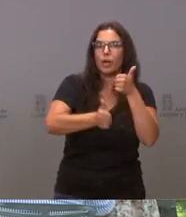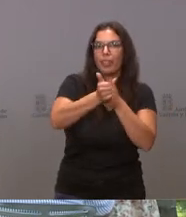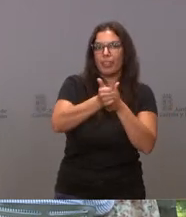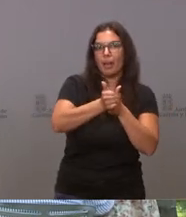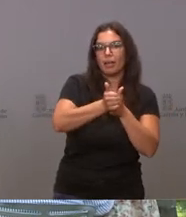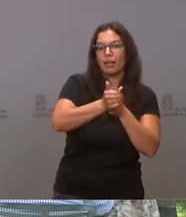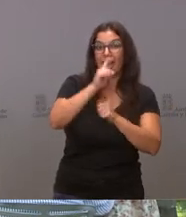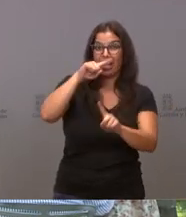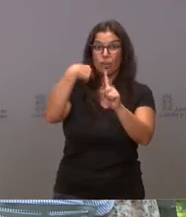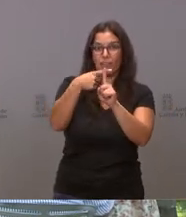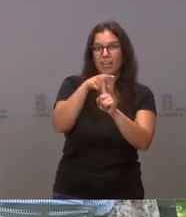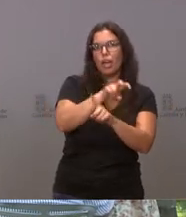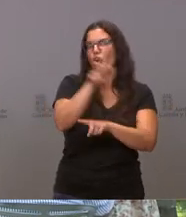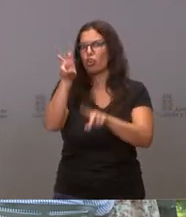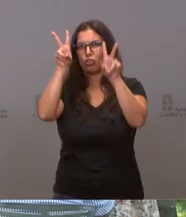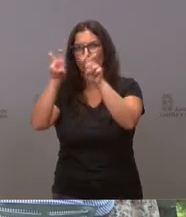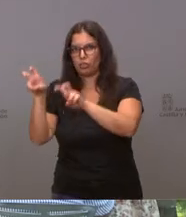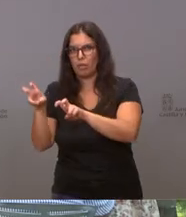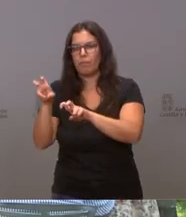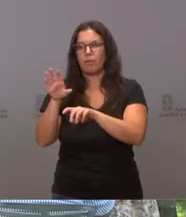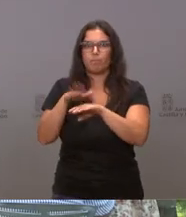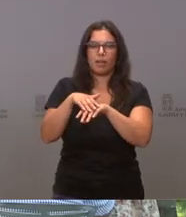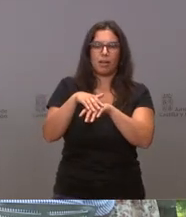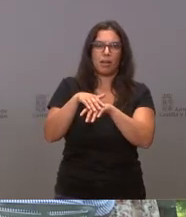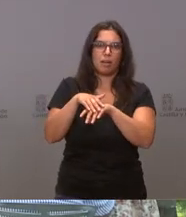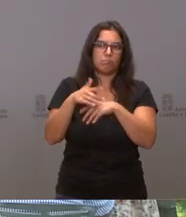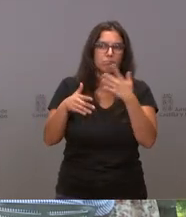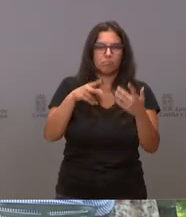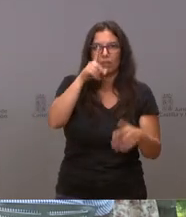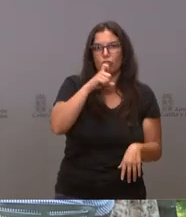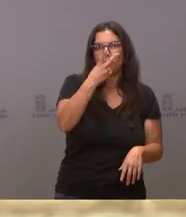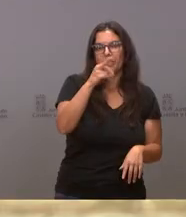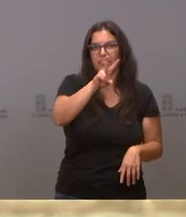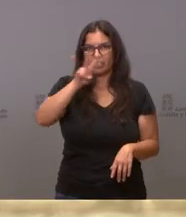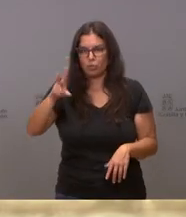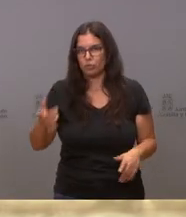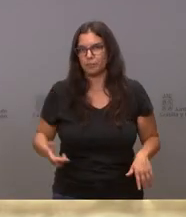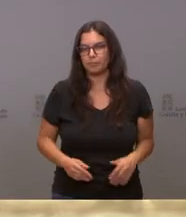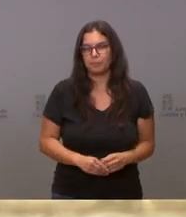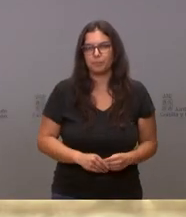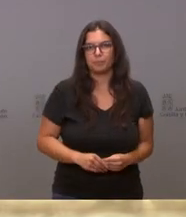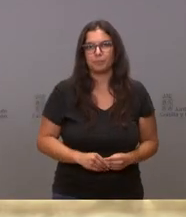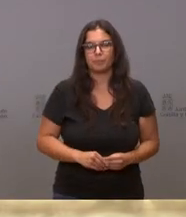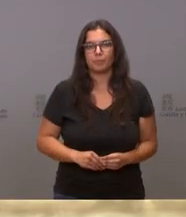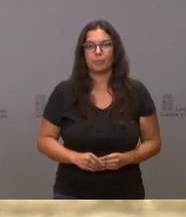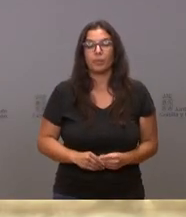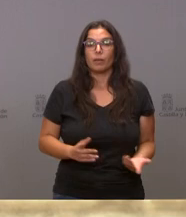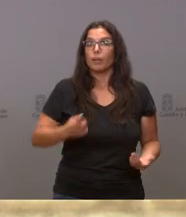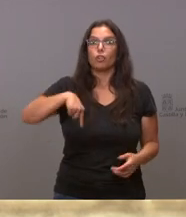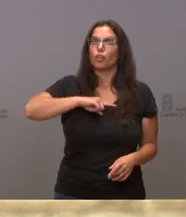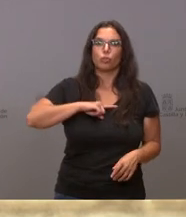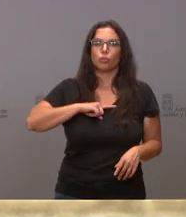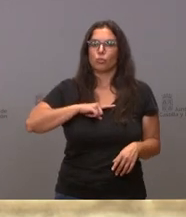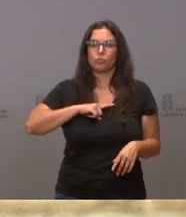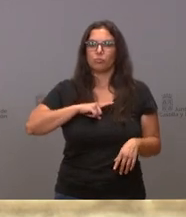próximo año, para este 2021-2022. Mire, nosotros seguimos con nuestra